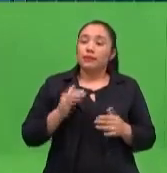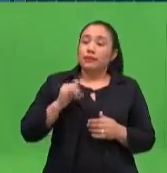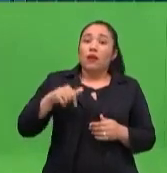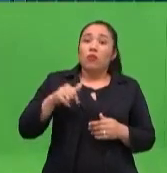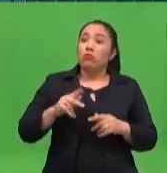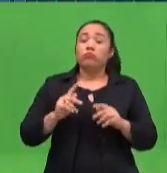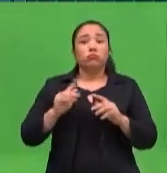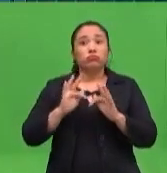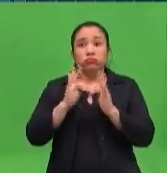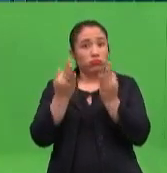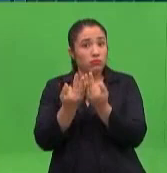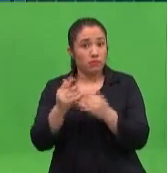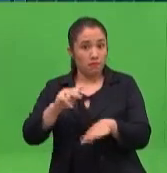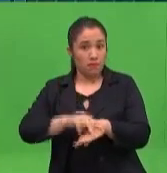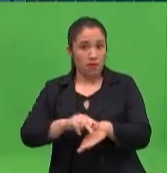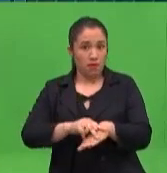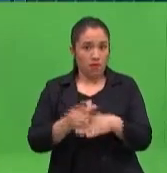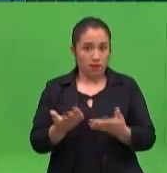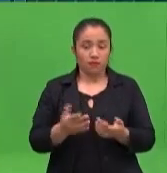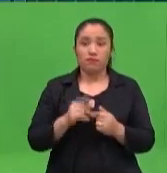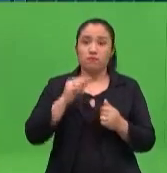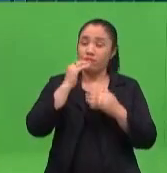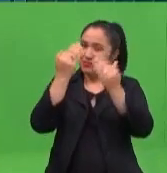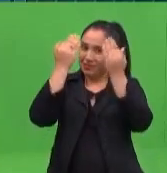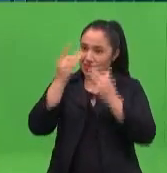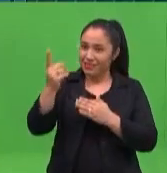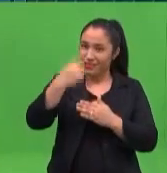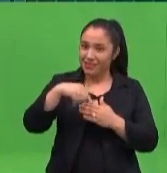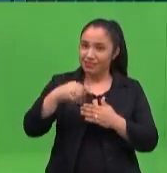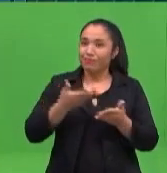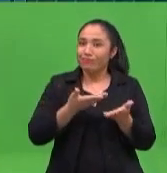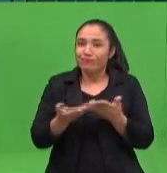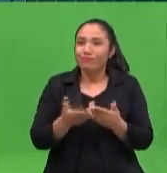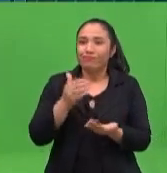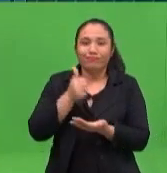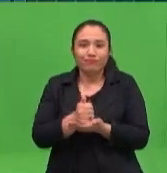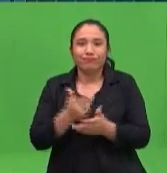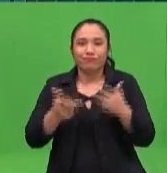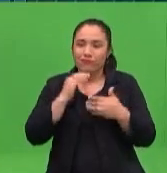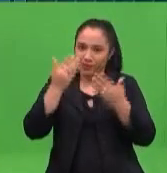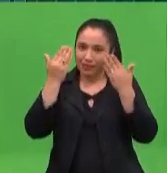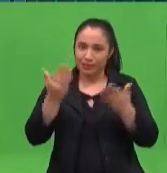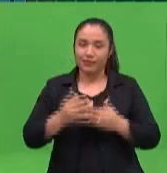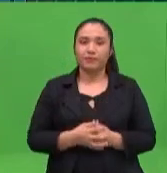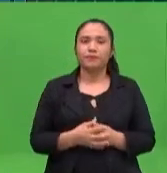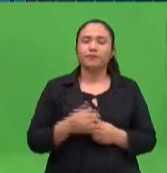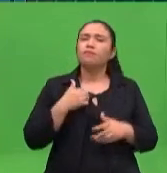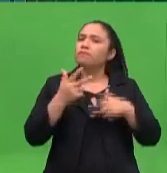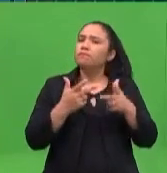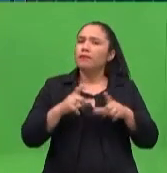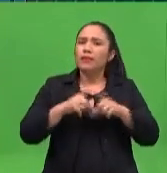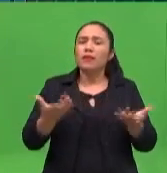Muchísimas gracias por recibirnos en sus casas. Sí. Y quiero un poco decirle que dentro de lo que es el